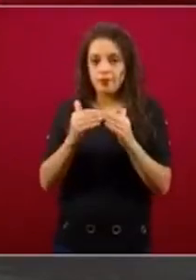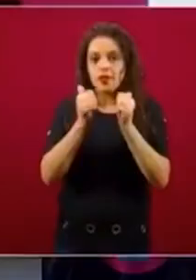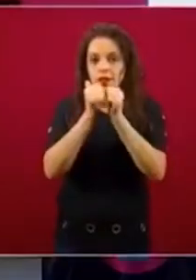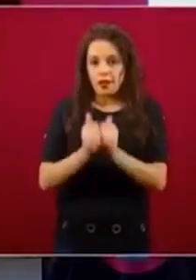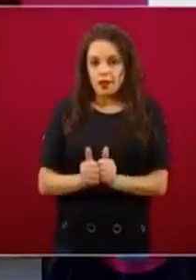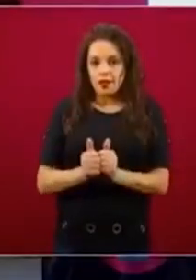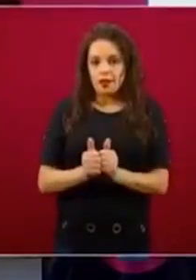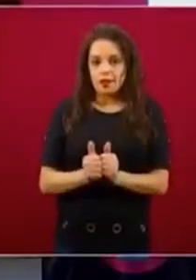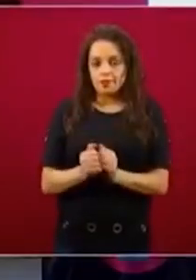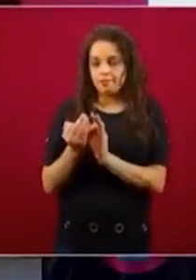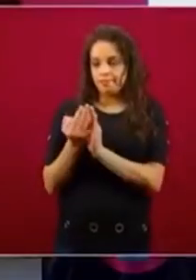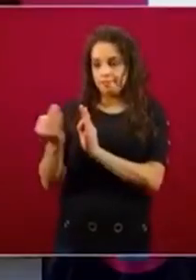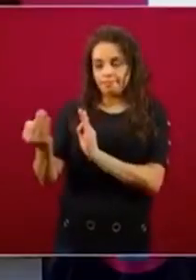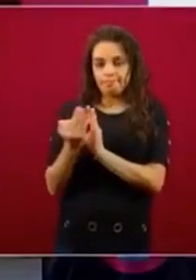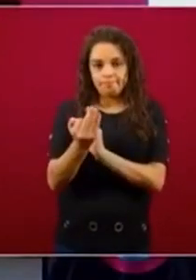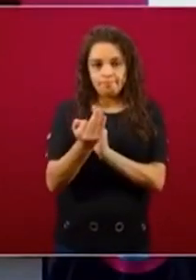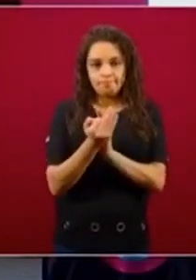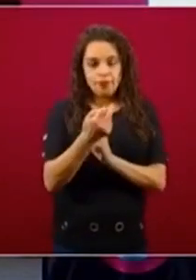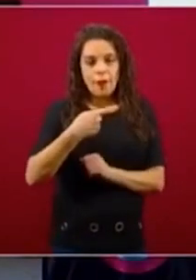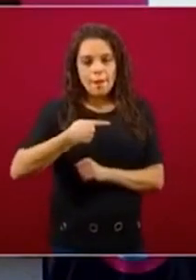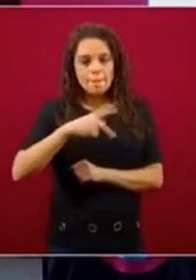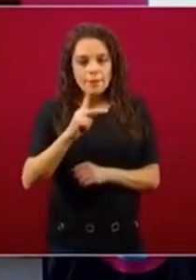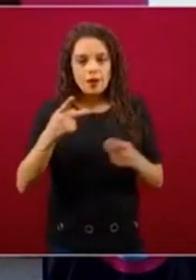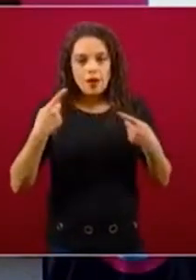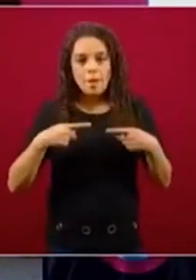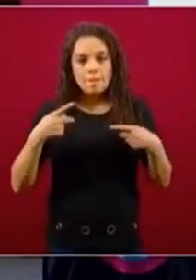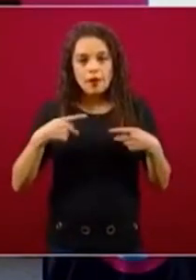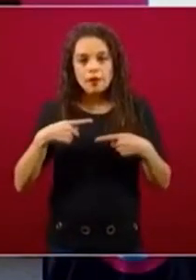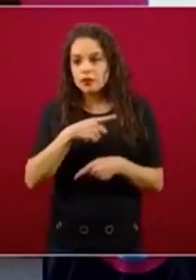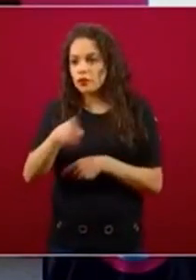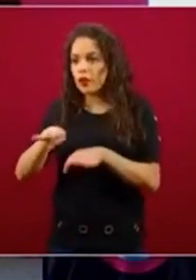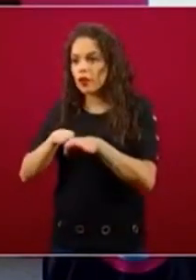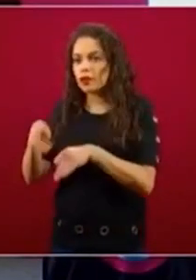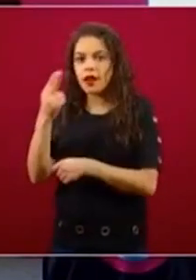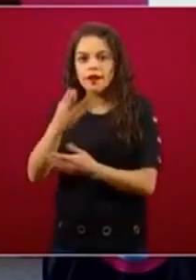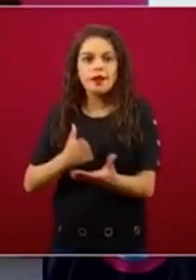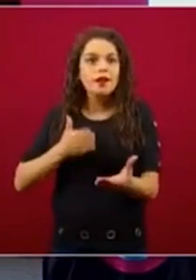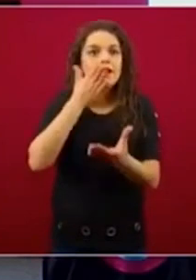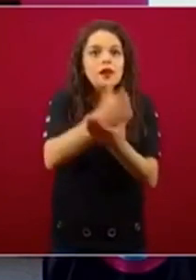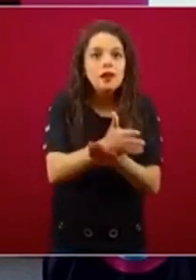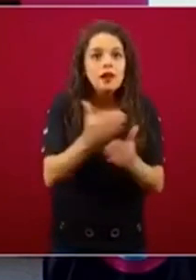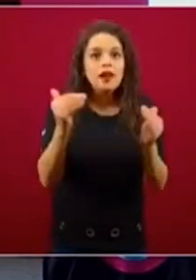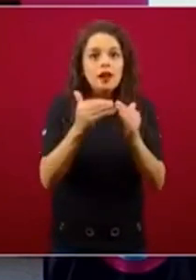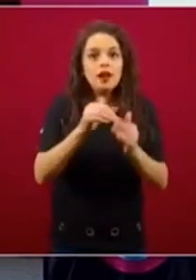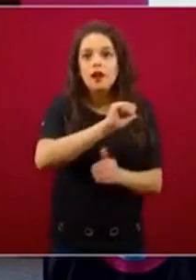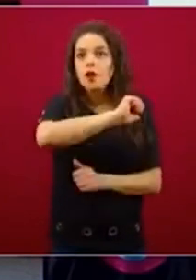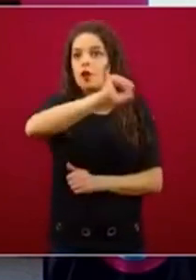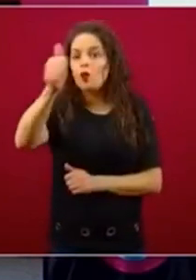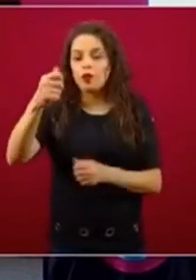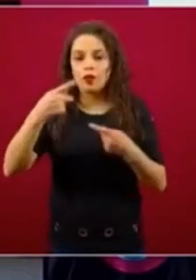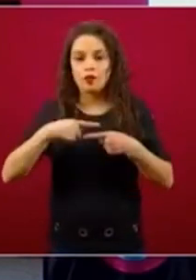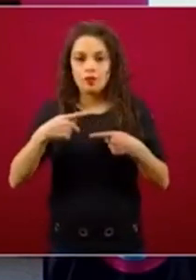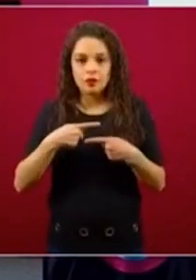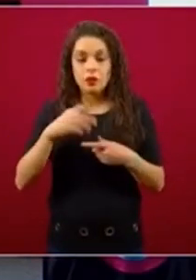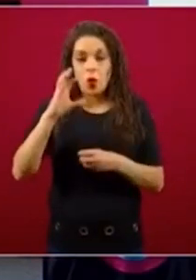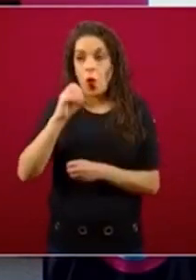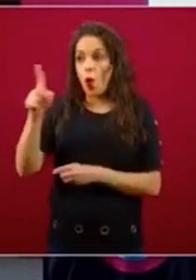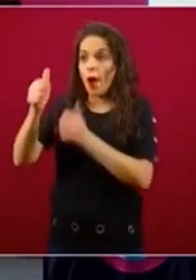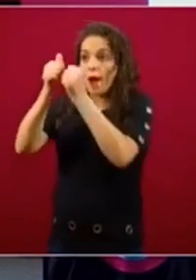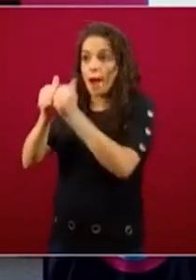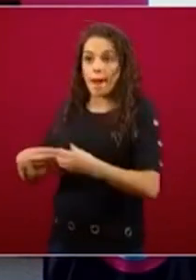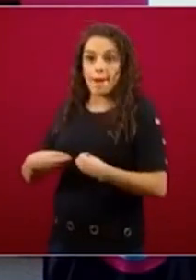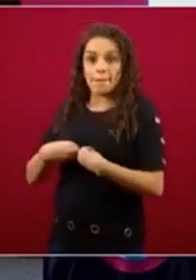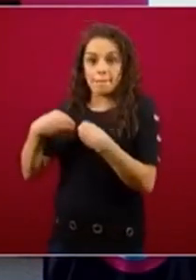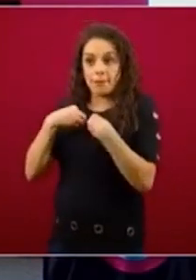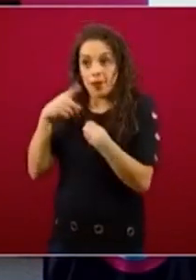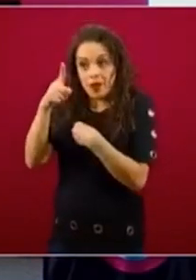Personas que su trabajo depende de poder entrar en las casas de alguien más, ¿qué pasa con las personas que viven en la casa de alguien más? Y como lo acaba